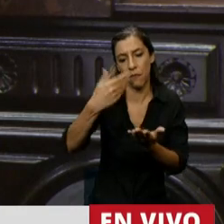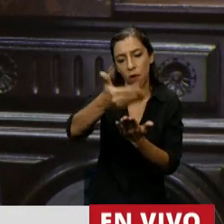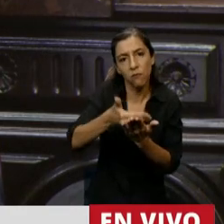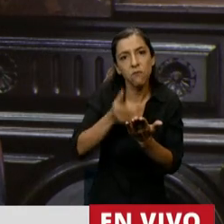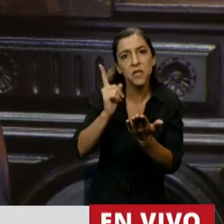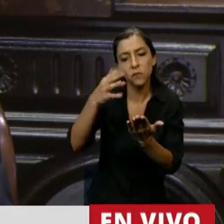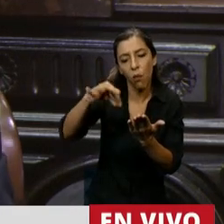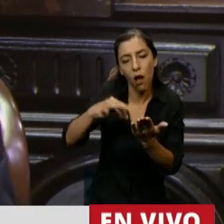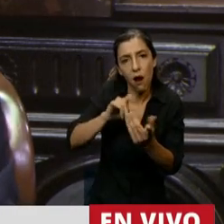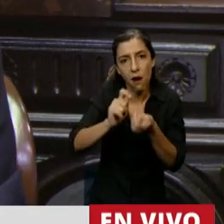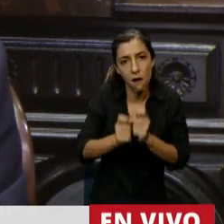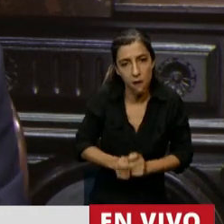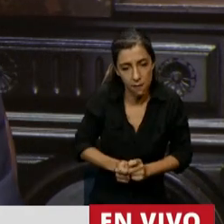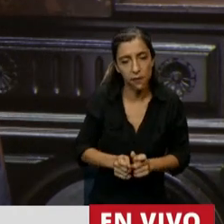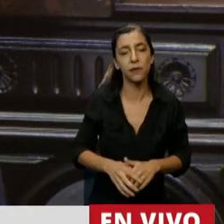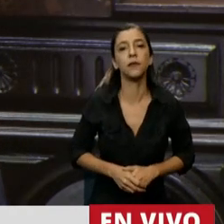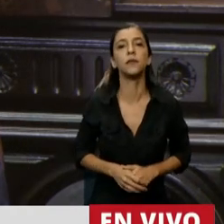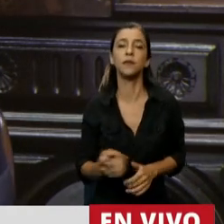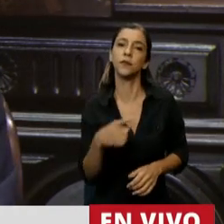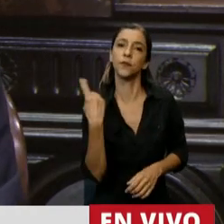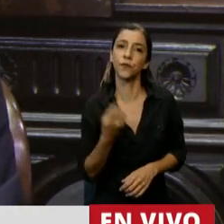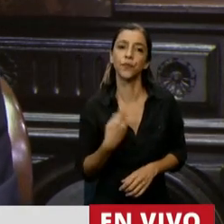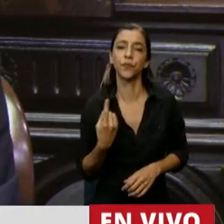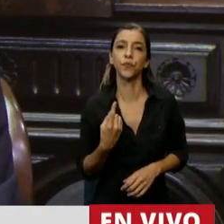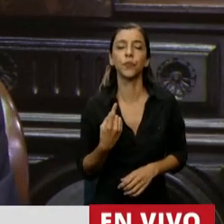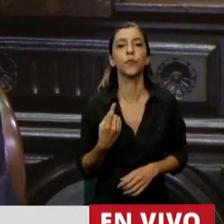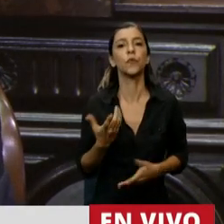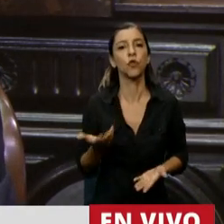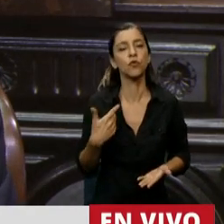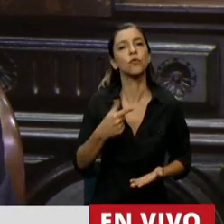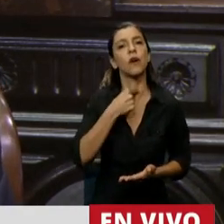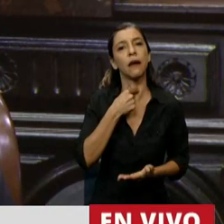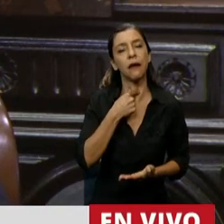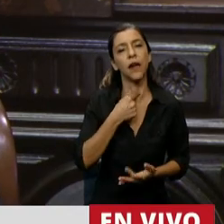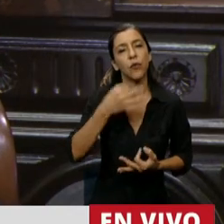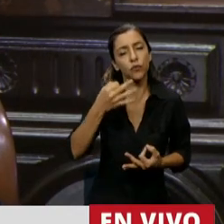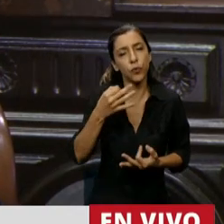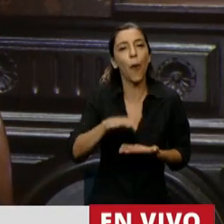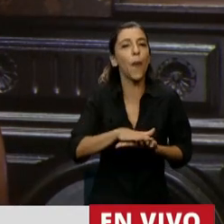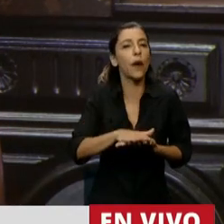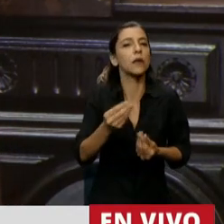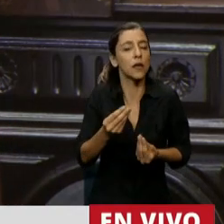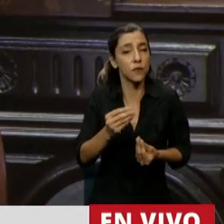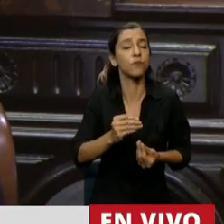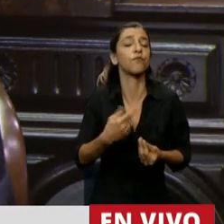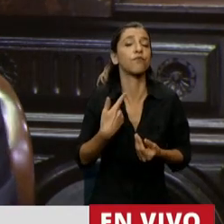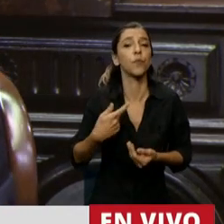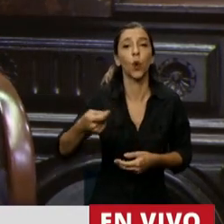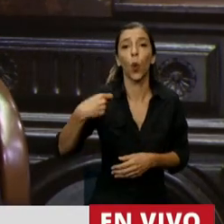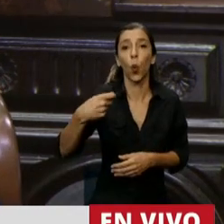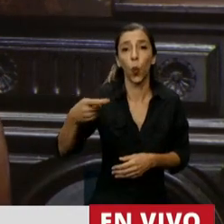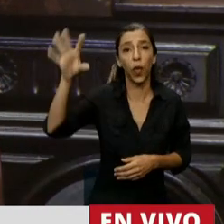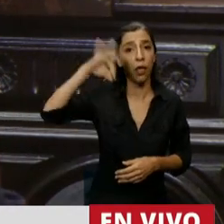Básicamente nos referimos a modificar el esquema de movilidad jubilatoria,